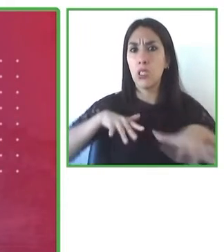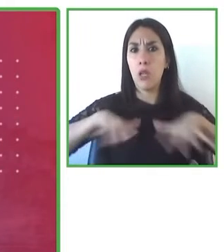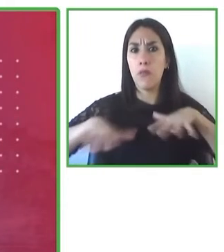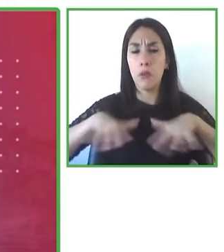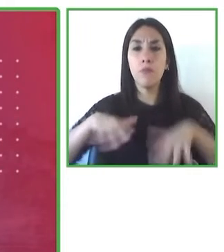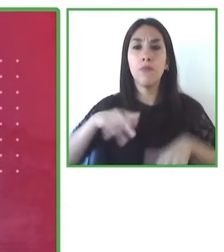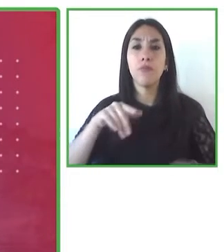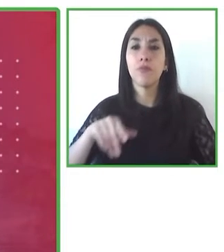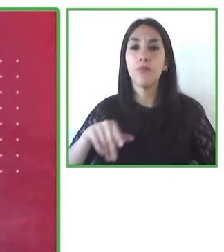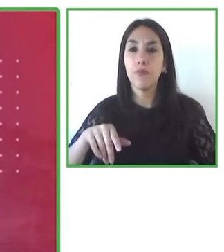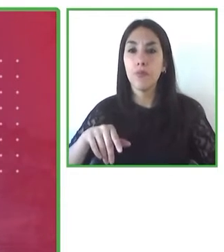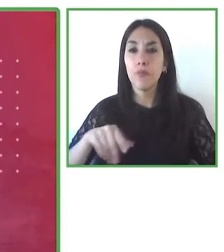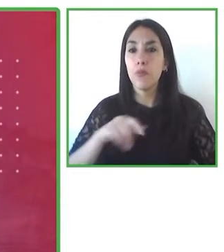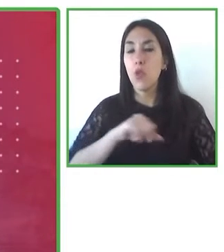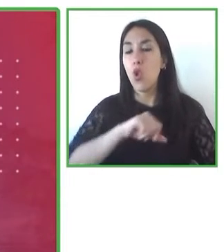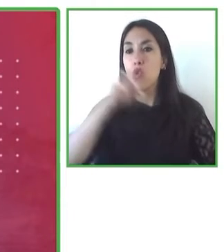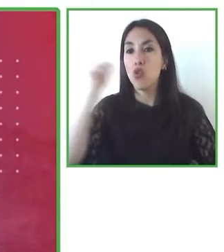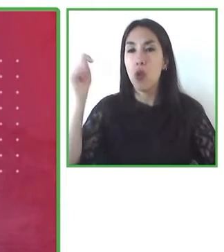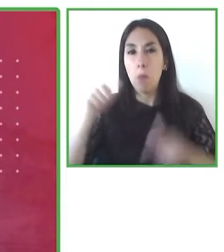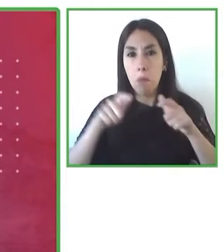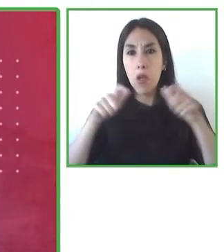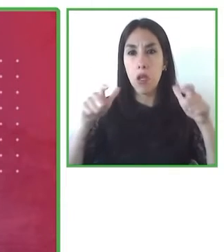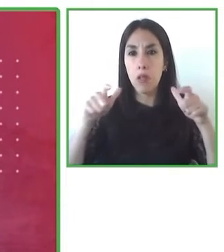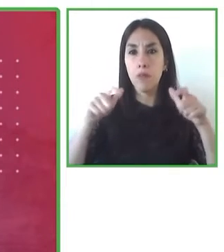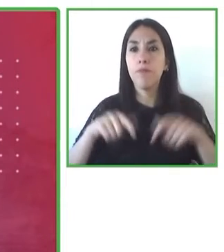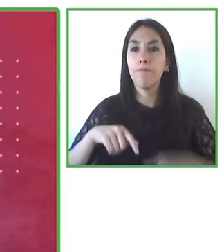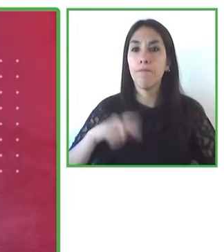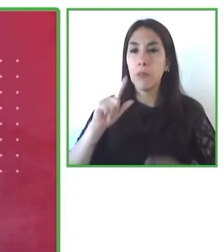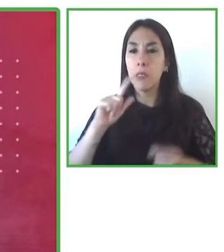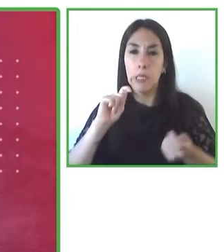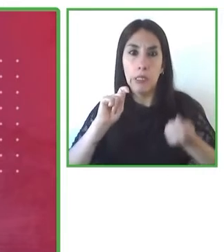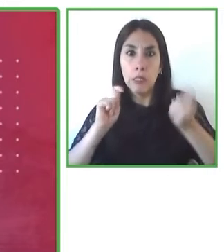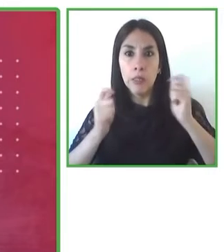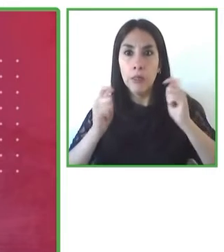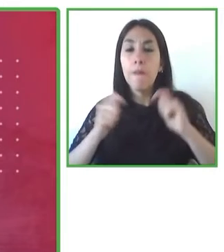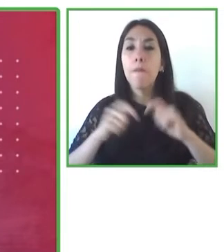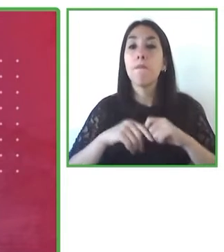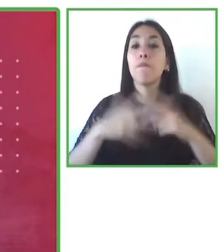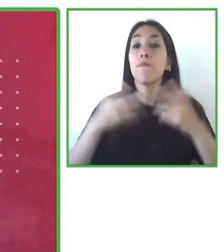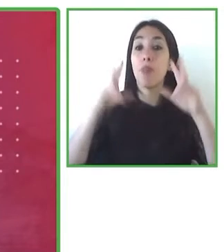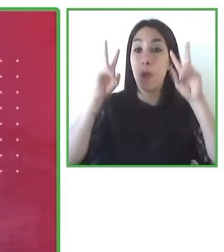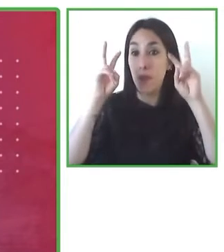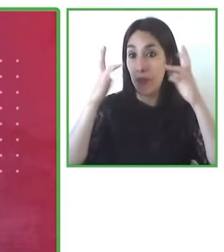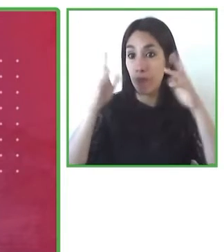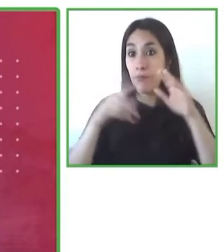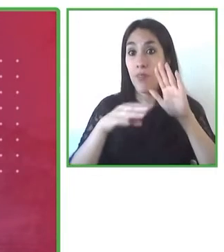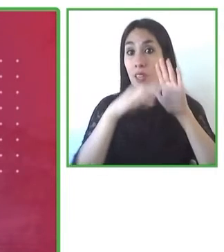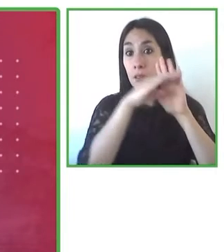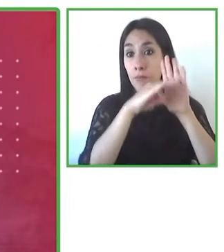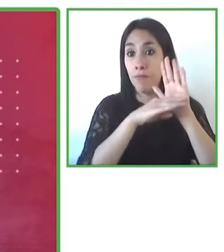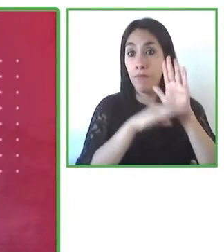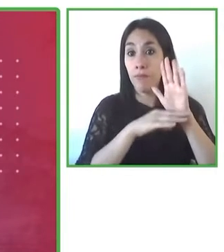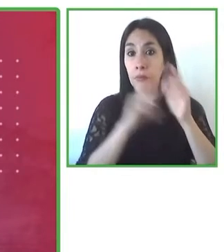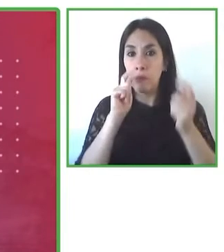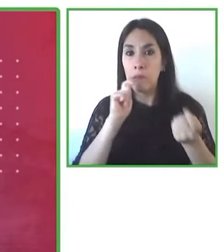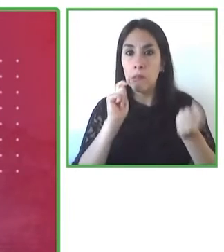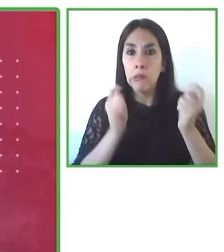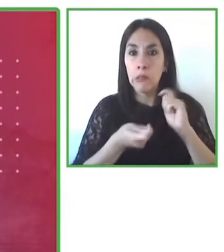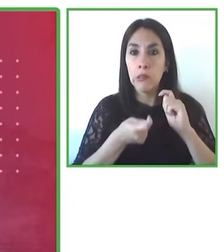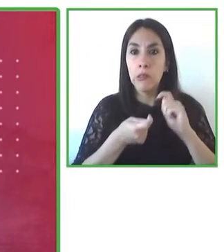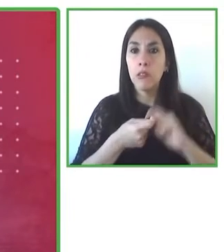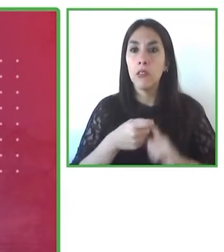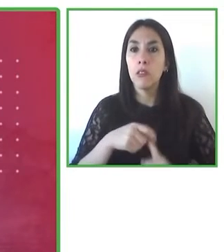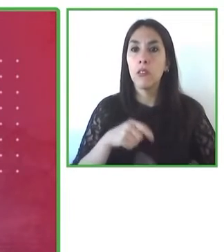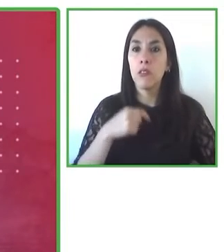marcos legales o el cambio de paradigmas alrededor de acceso a la lectura y a la información,